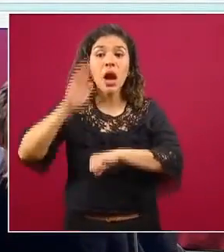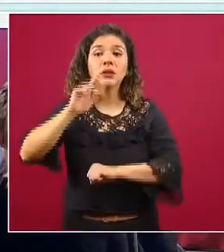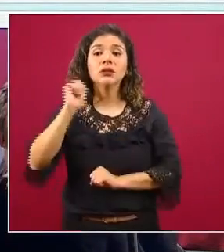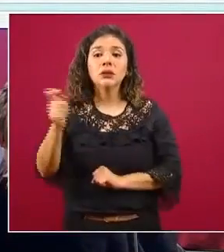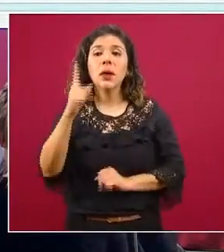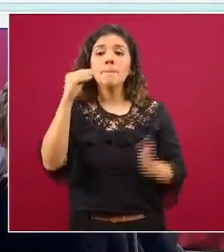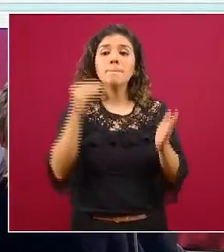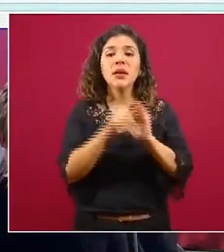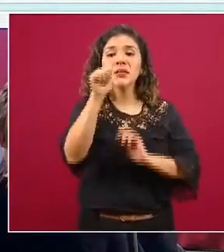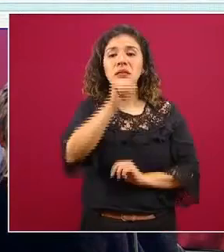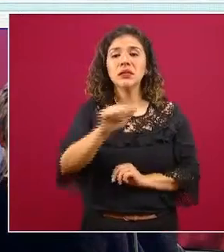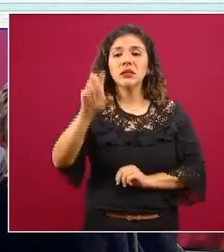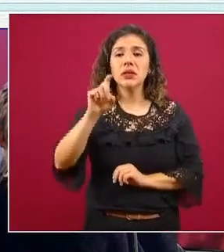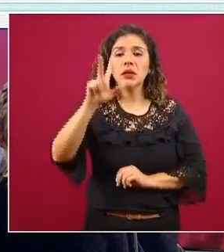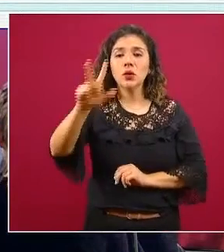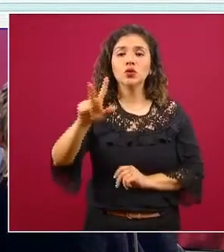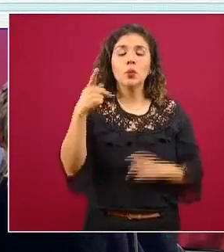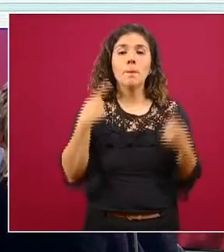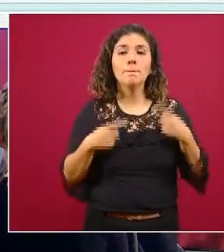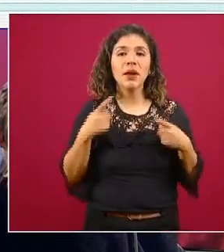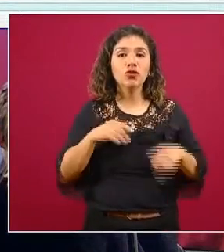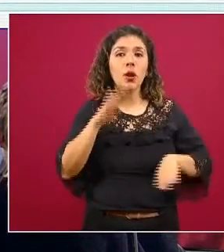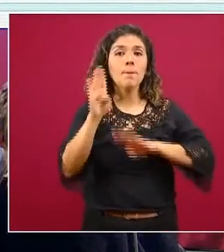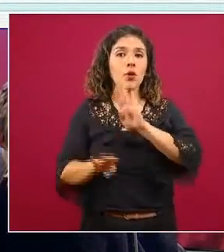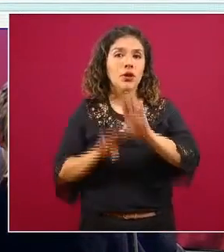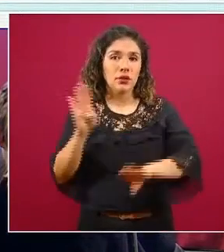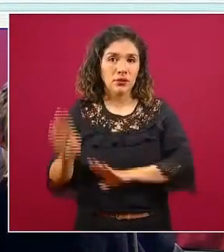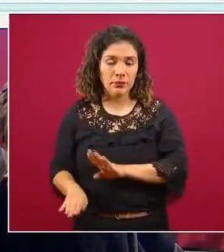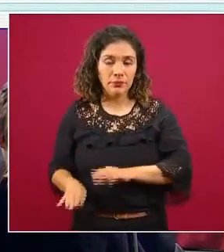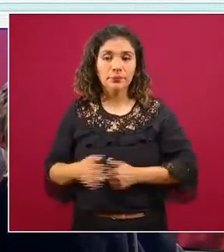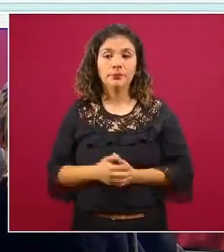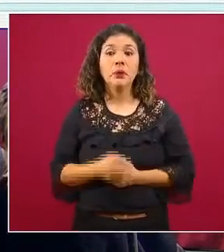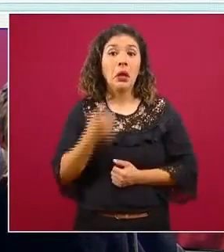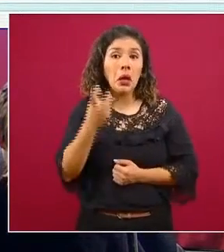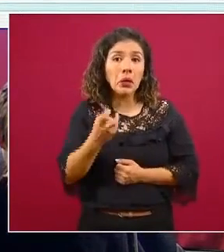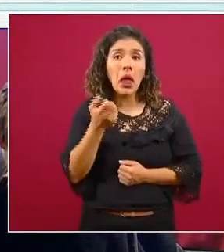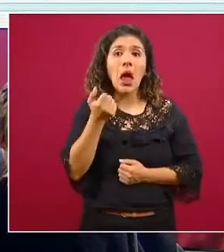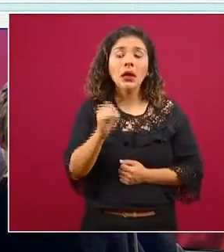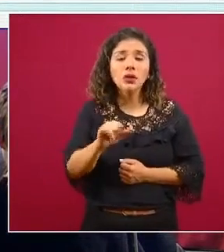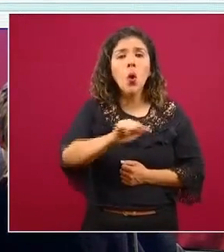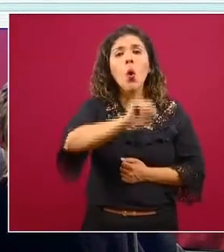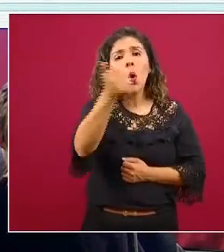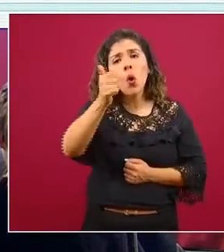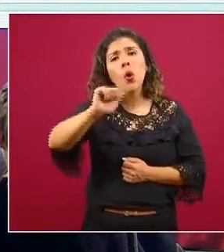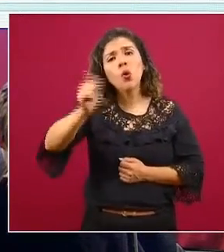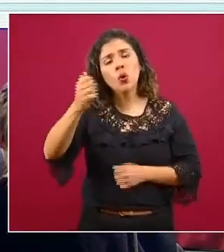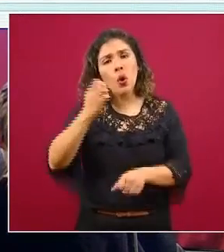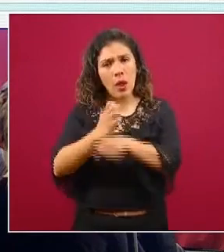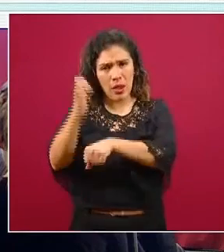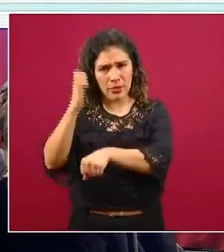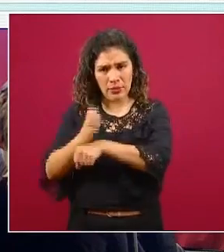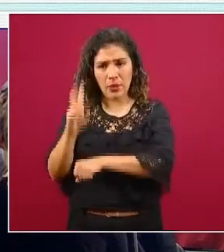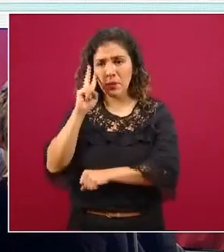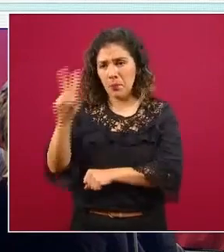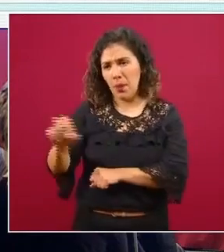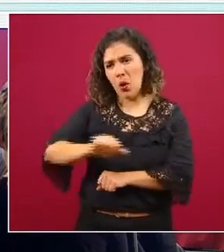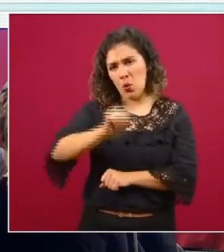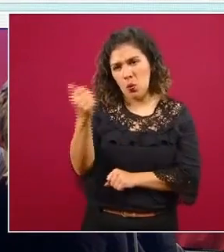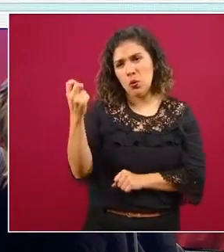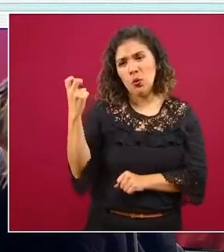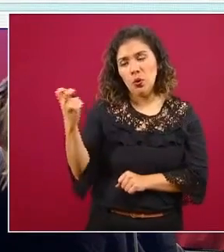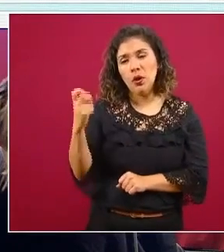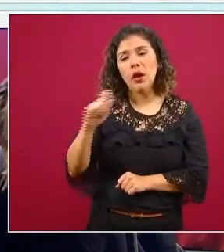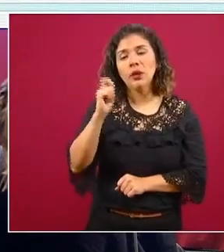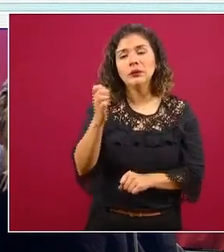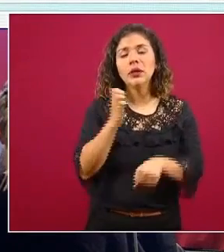1.638 muertes de más de lo que esperábamos y así podemos ver otro estado que es el otro ejemplo que tenemos la siguiente